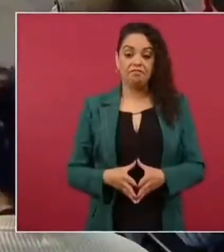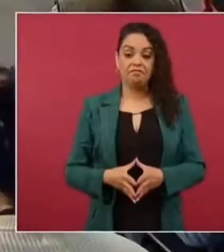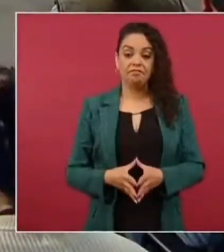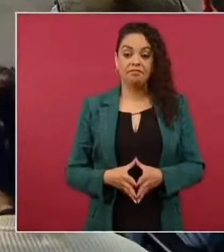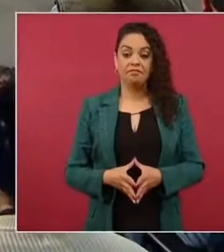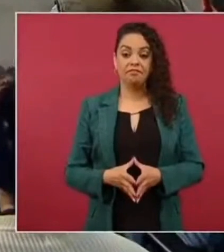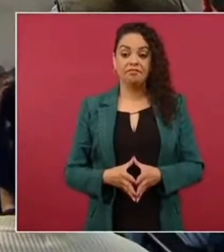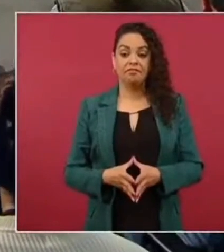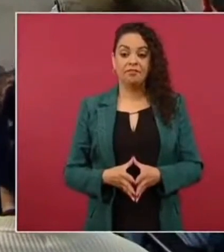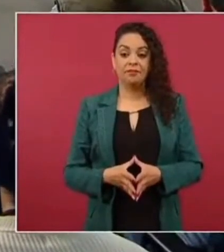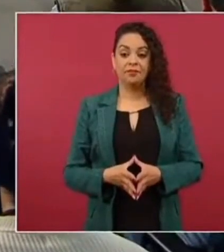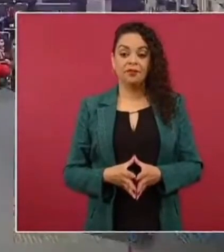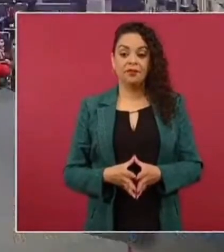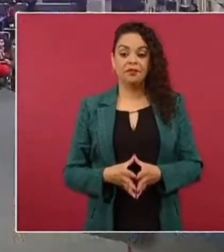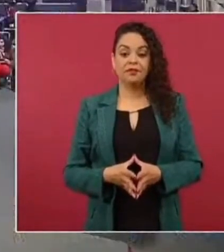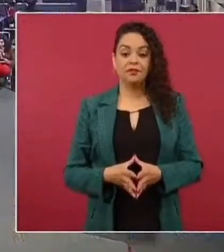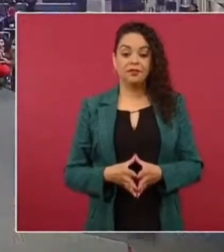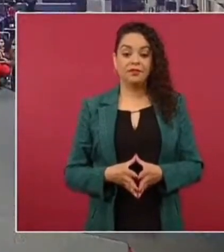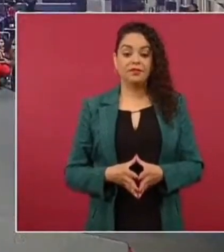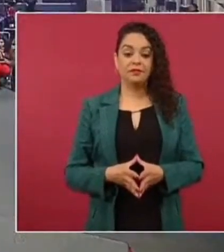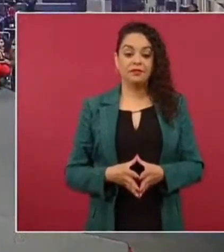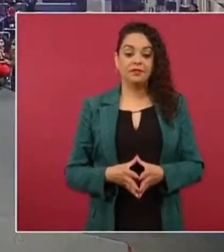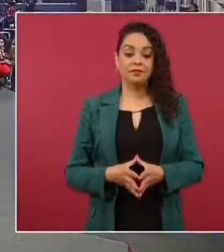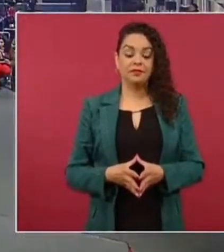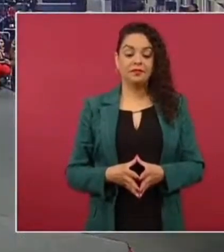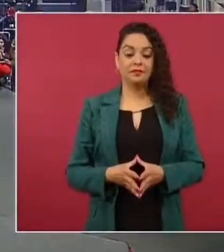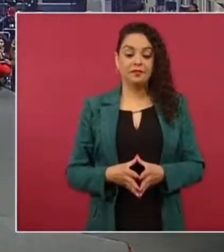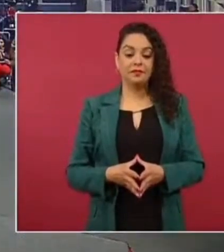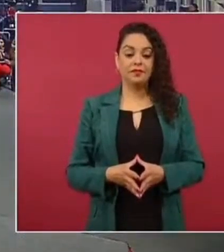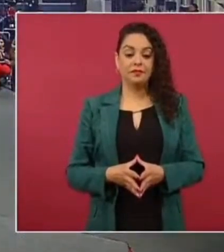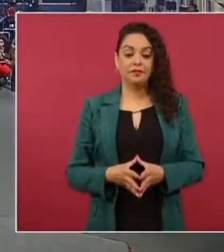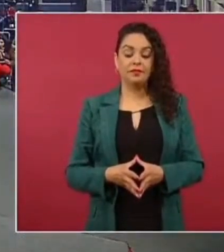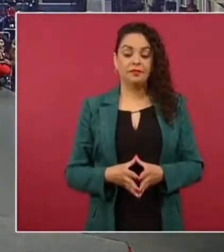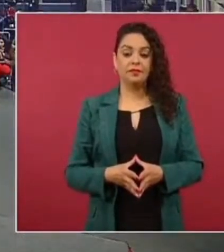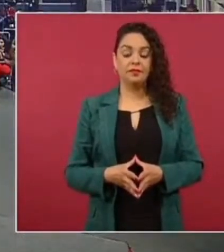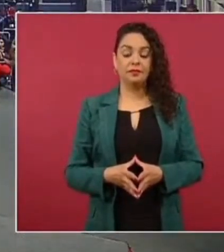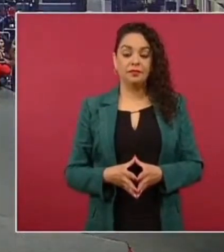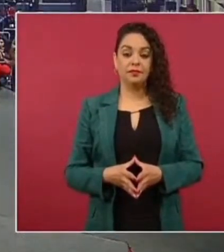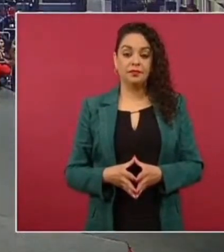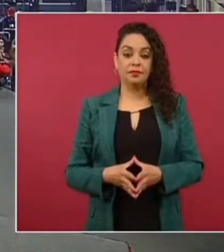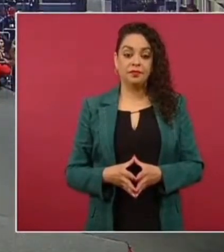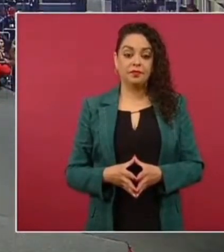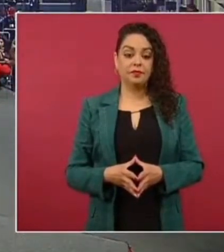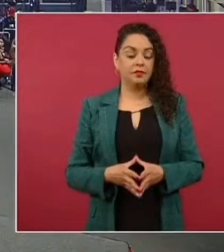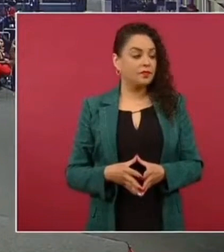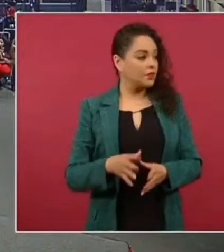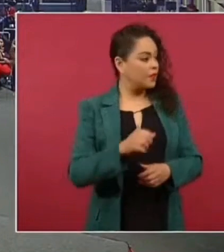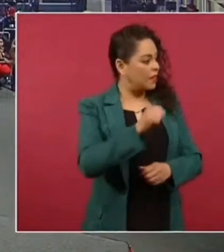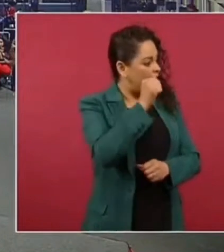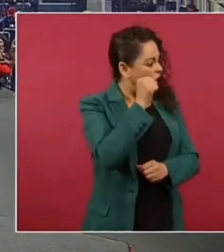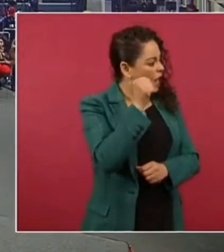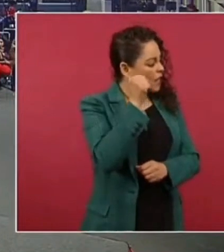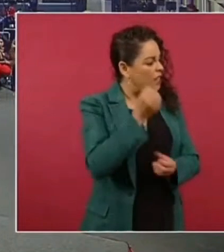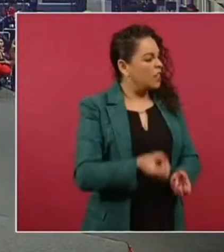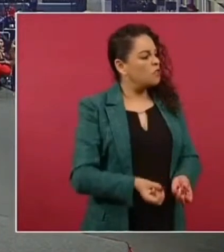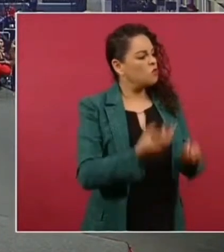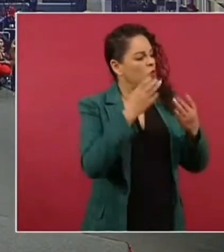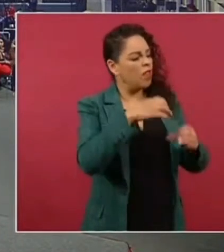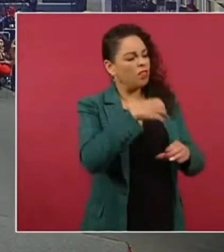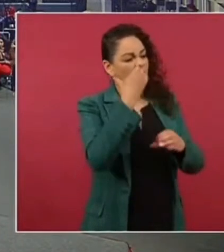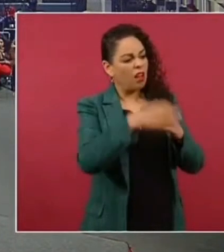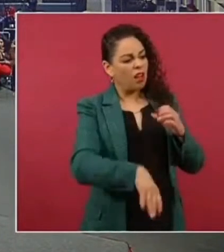cuánto cuánto terminaron ayer de terraplén terracería y